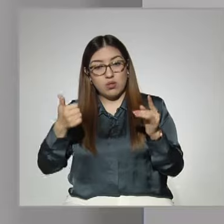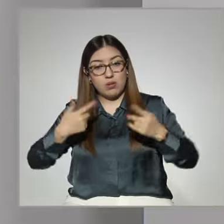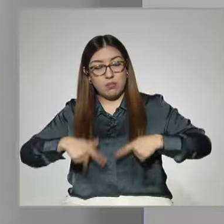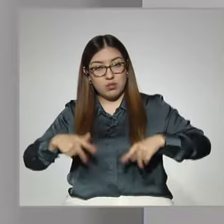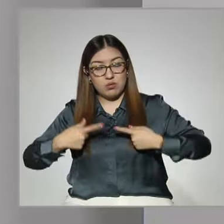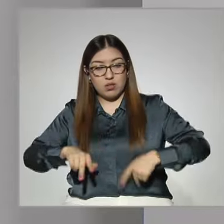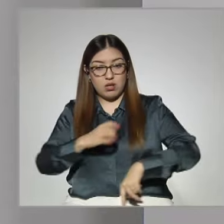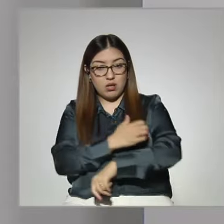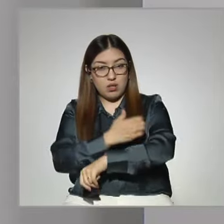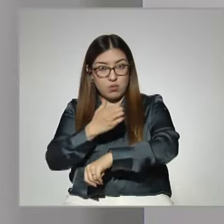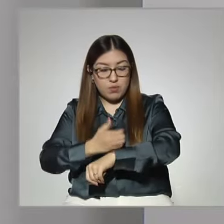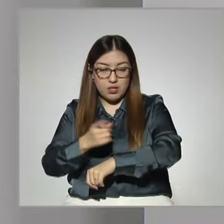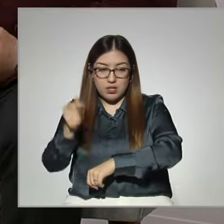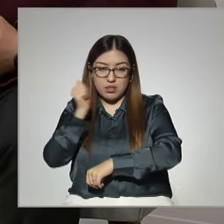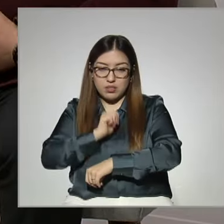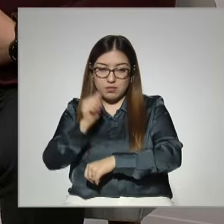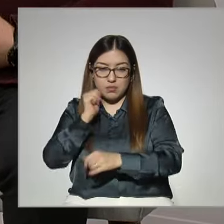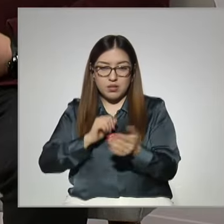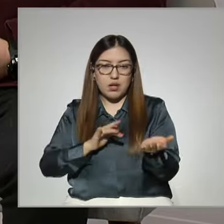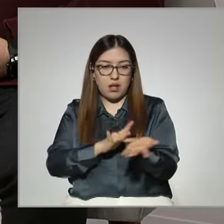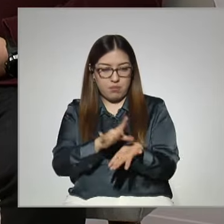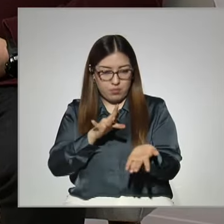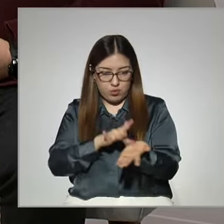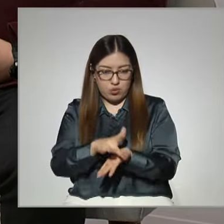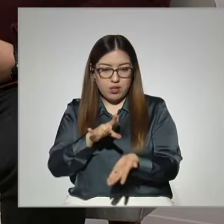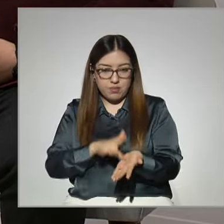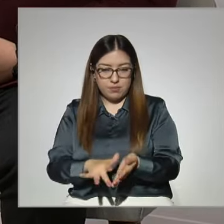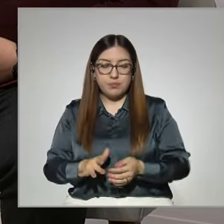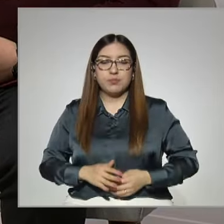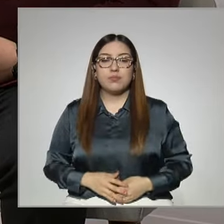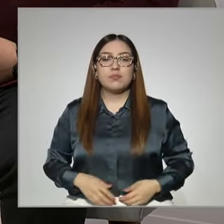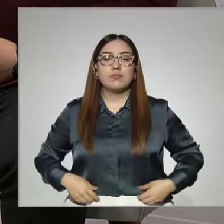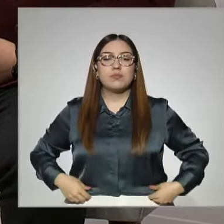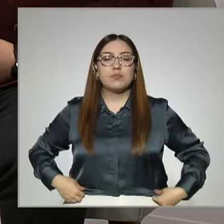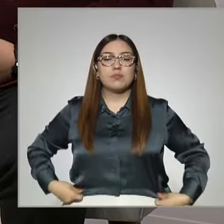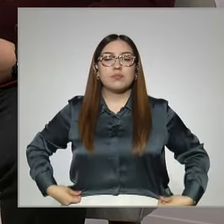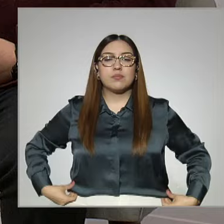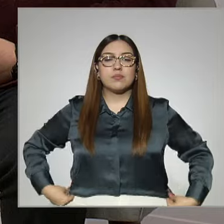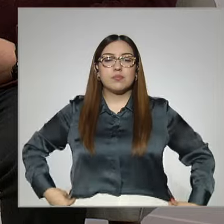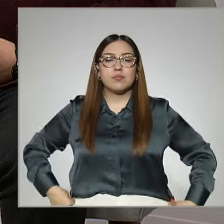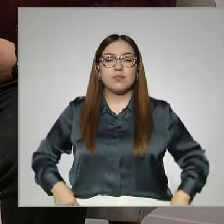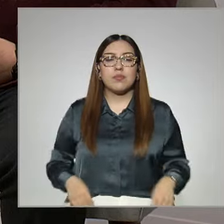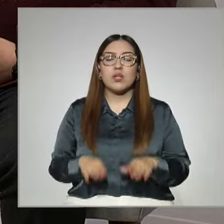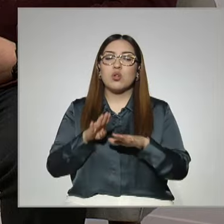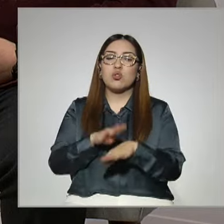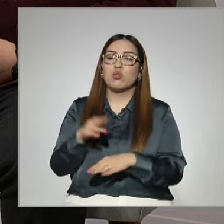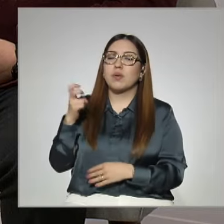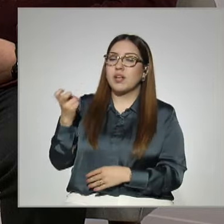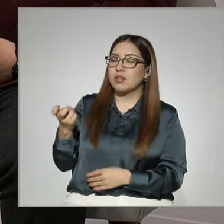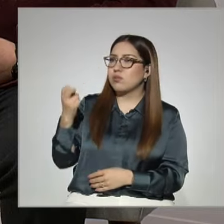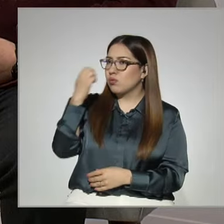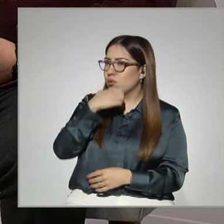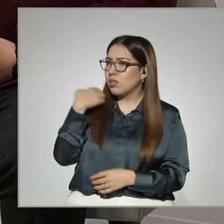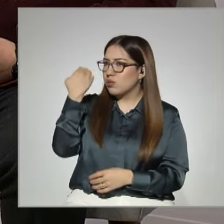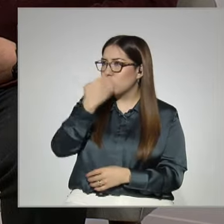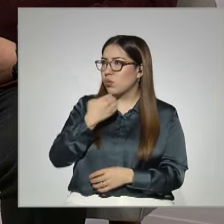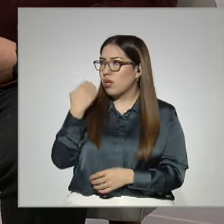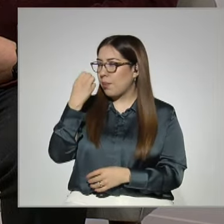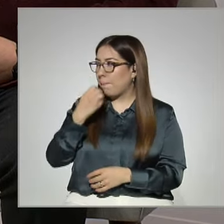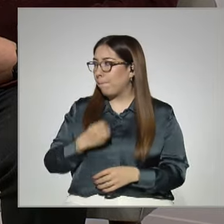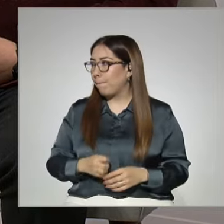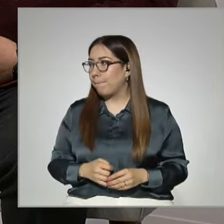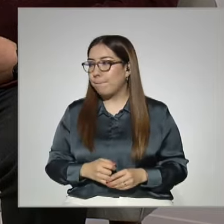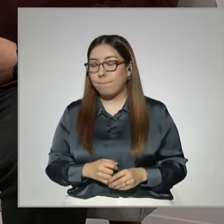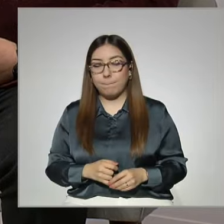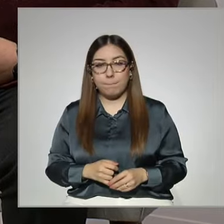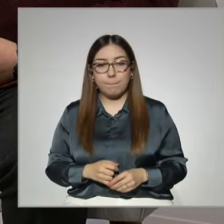apoyándolos en este aspecto. También sobre la asesoría académica nos hablaba Alina y queremos